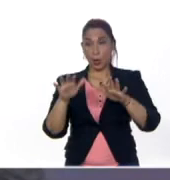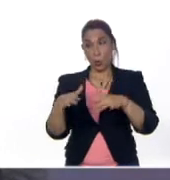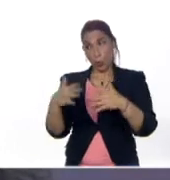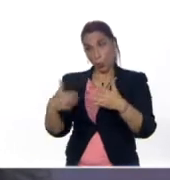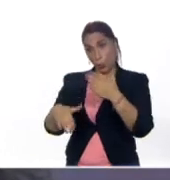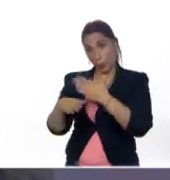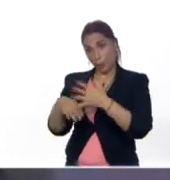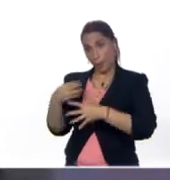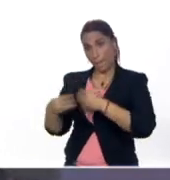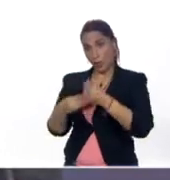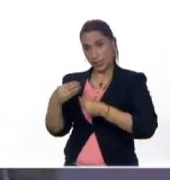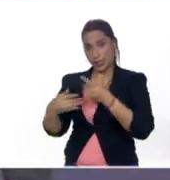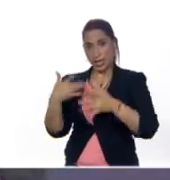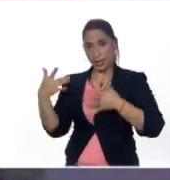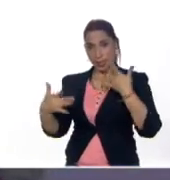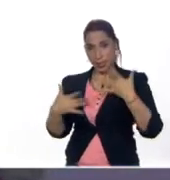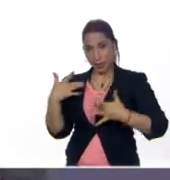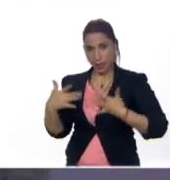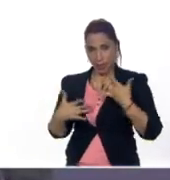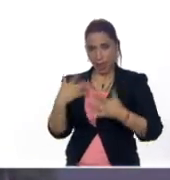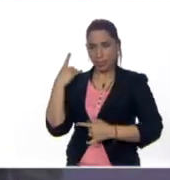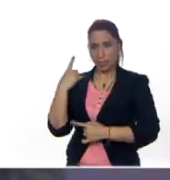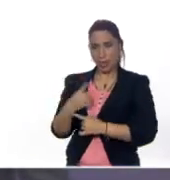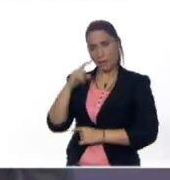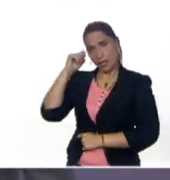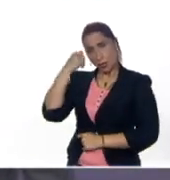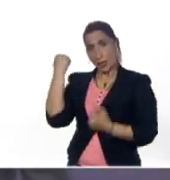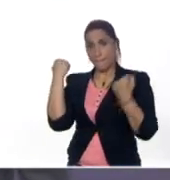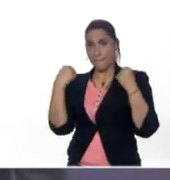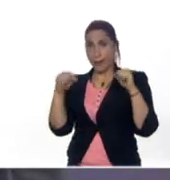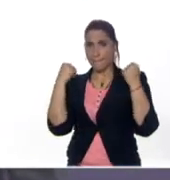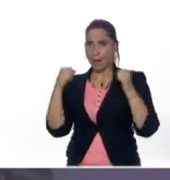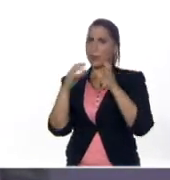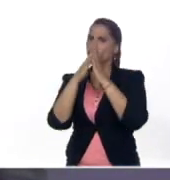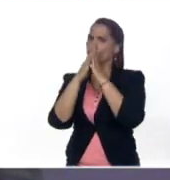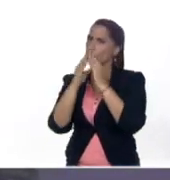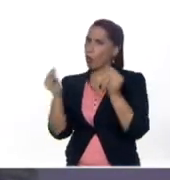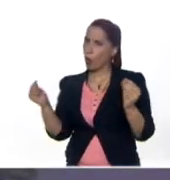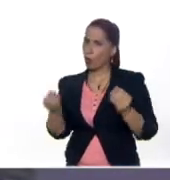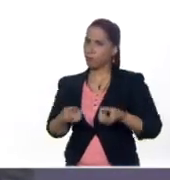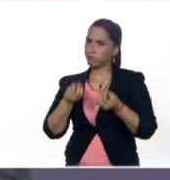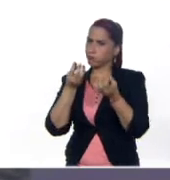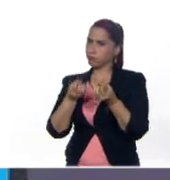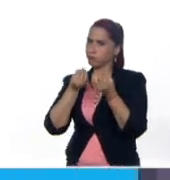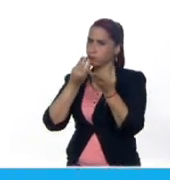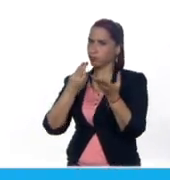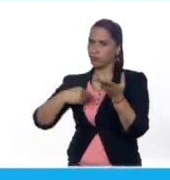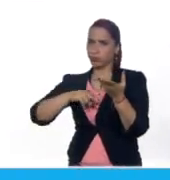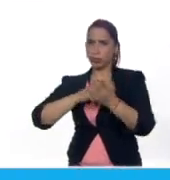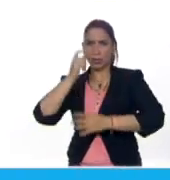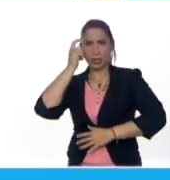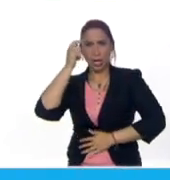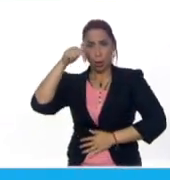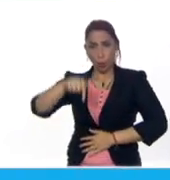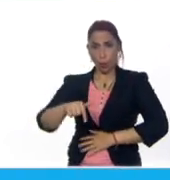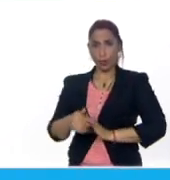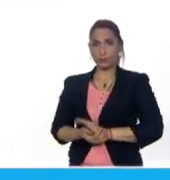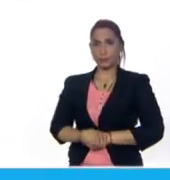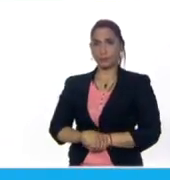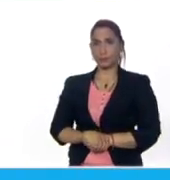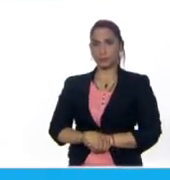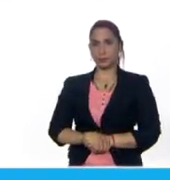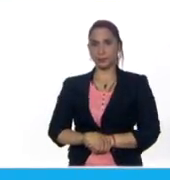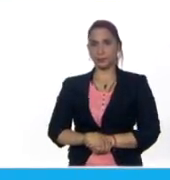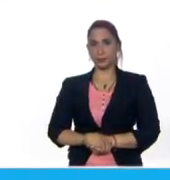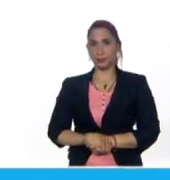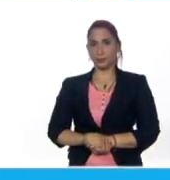a elaborar estas actividades, recordemos poner en práctica todas las recomendaciones que dimos en el día de hoy. Vamos